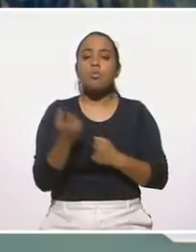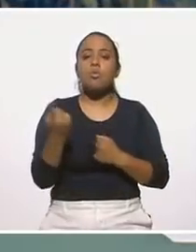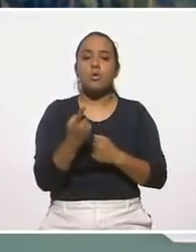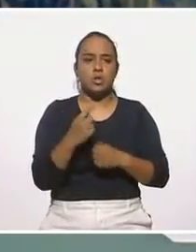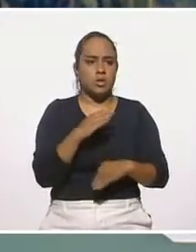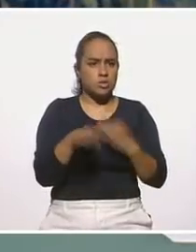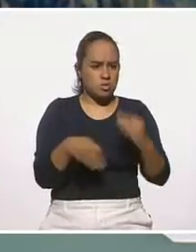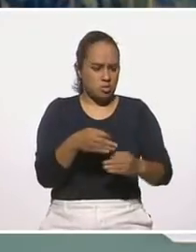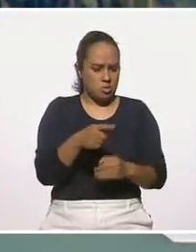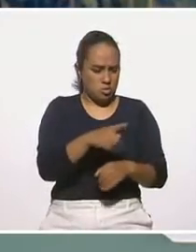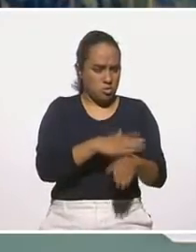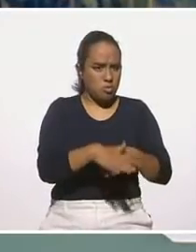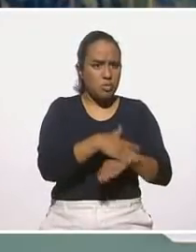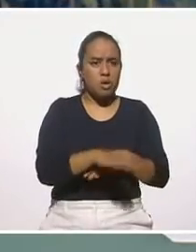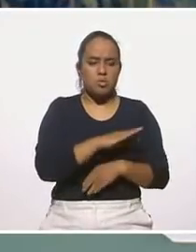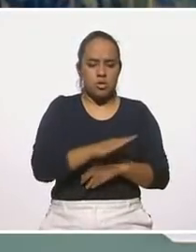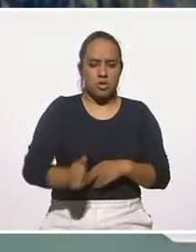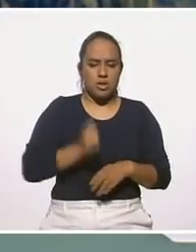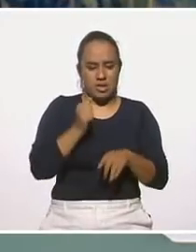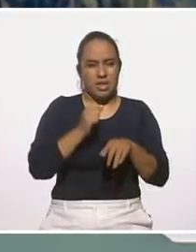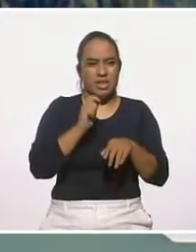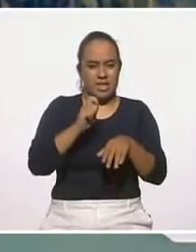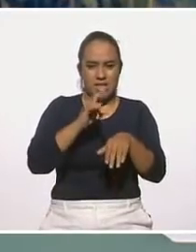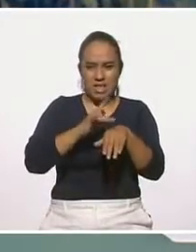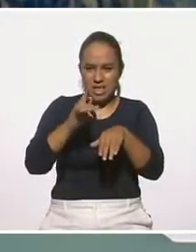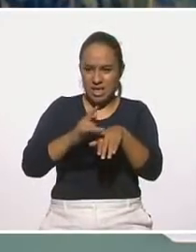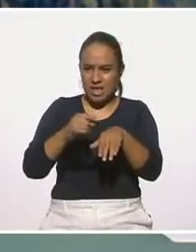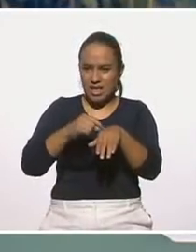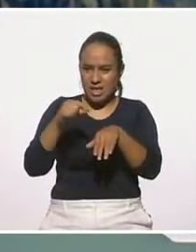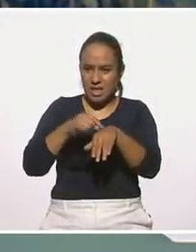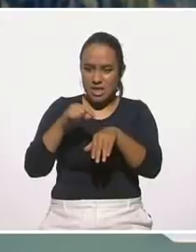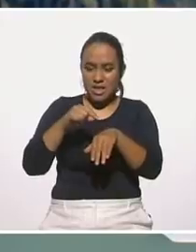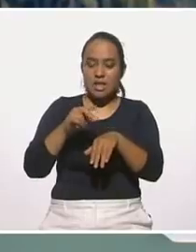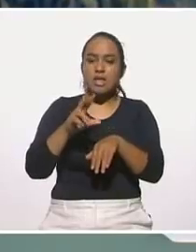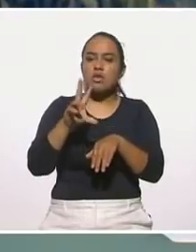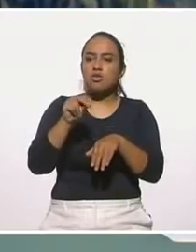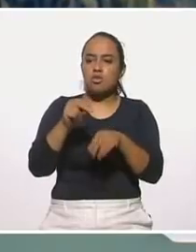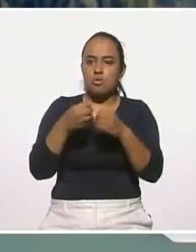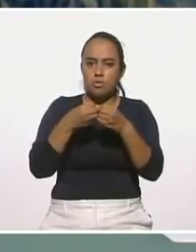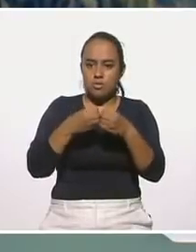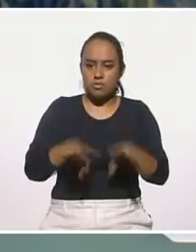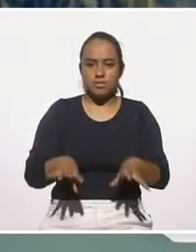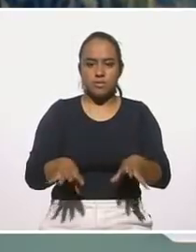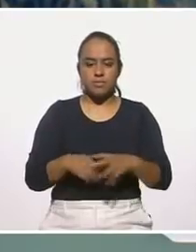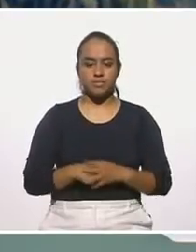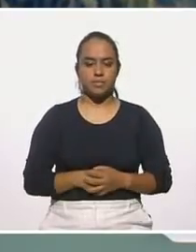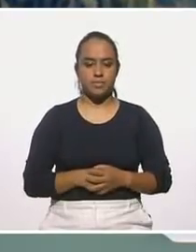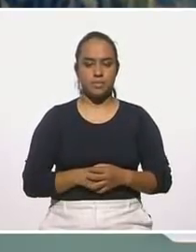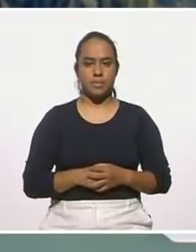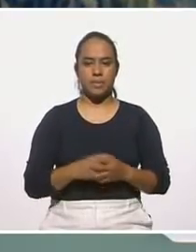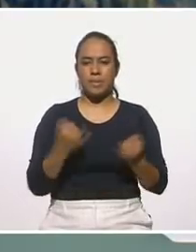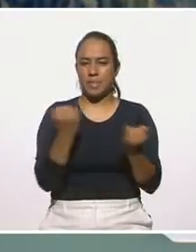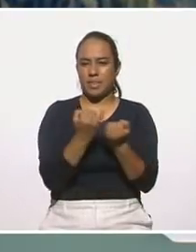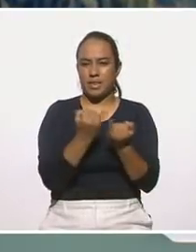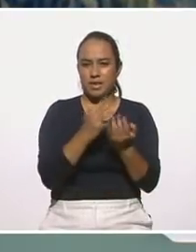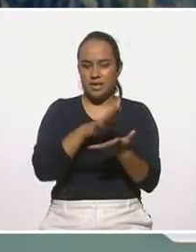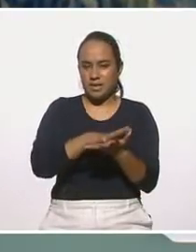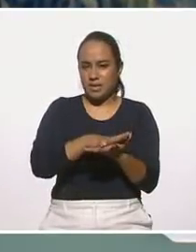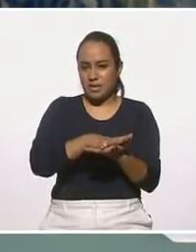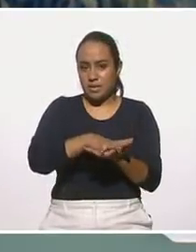puede aprovechar del nopal, las espinas, nada se desperdiciaría, como hoy en día la mayoría de